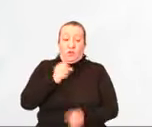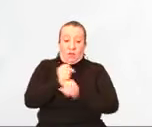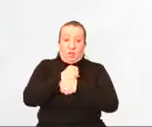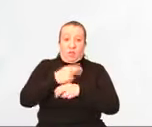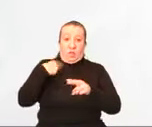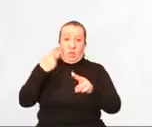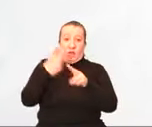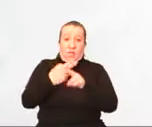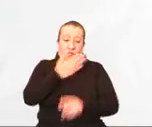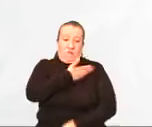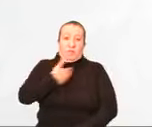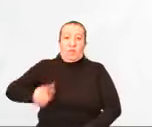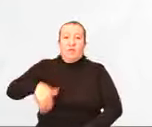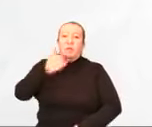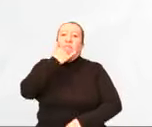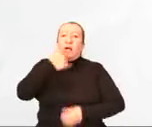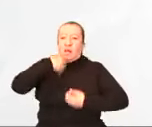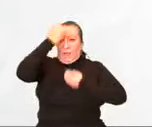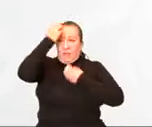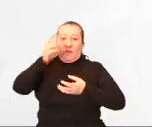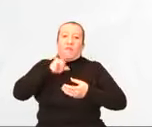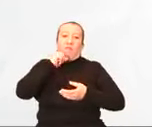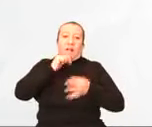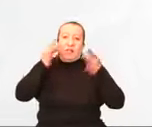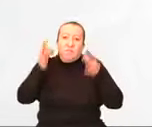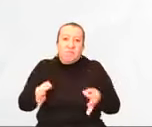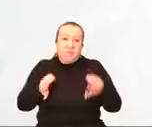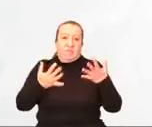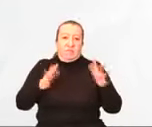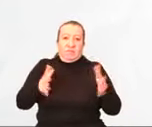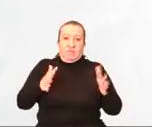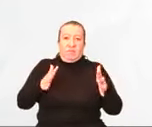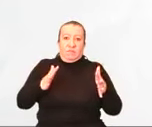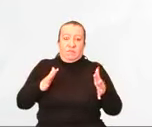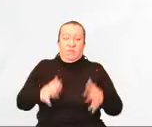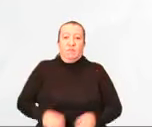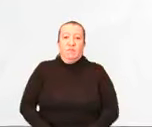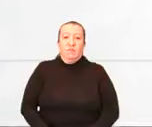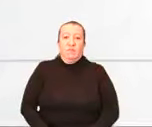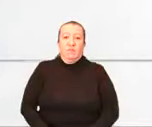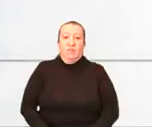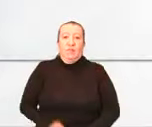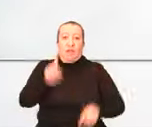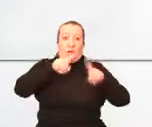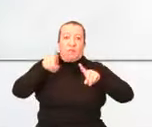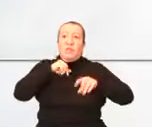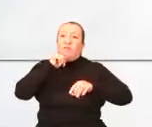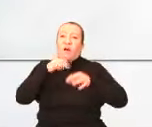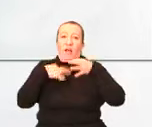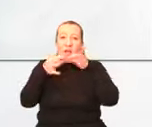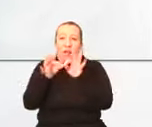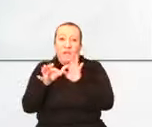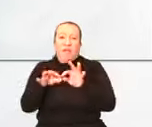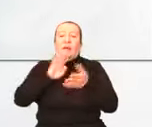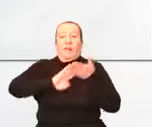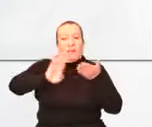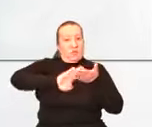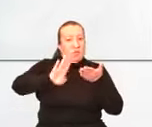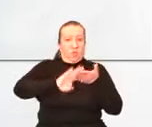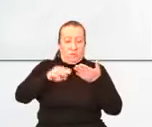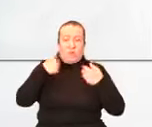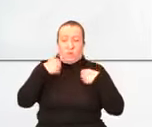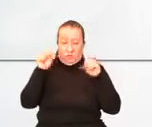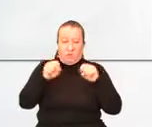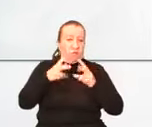informe impreciso, incluido, alguna vez he mandado informe impreciso, lo he corregido, cuando me he dado cuenta, le pedido disculpas, no tengo ningún